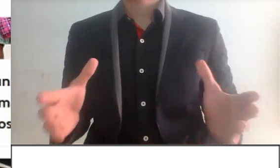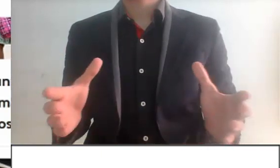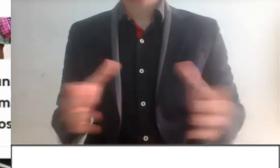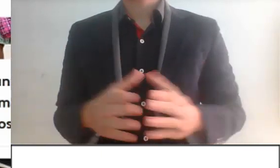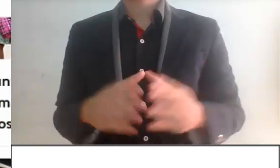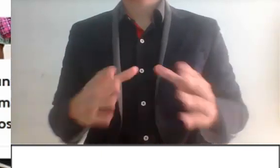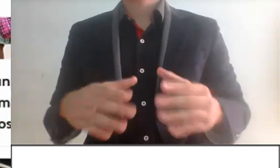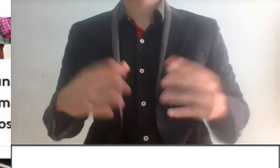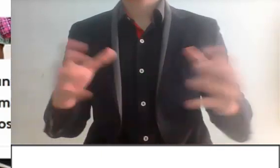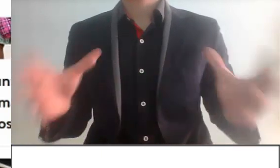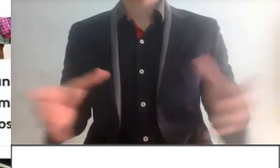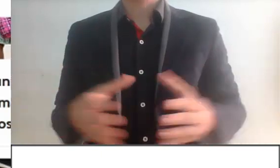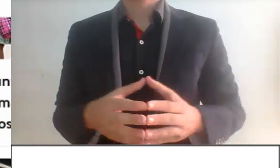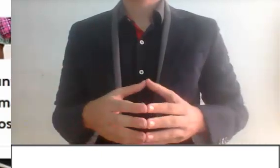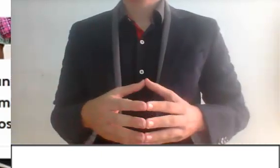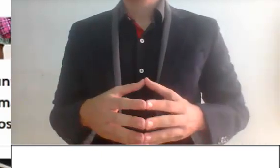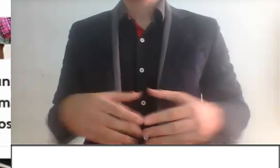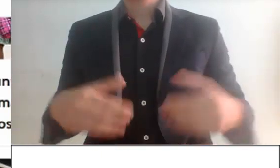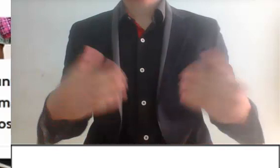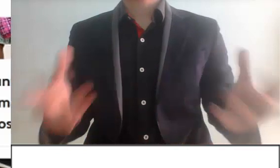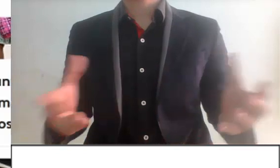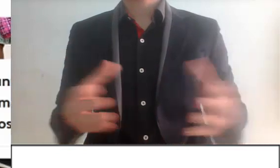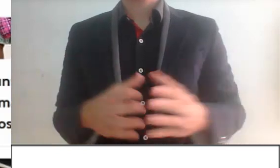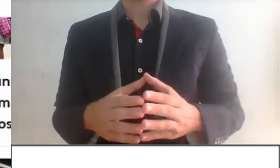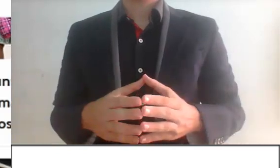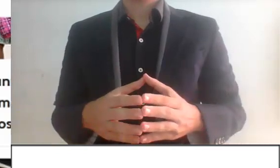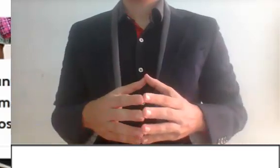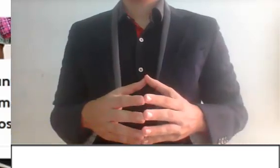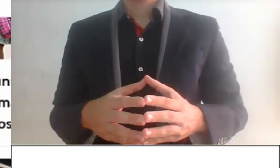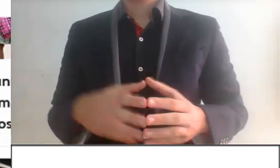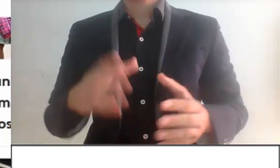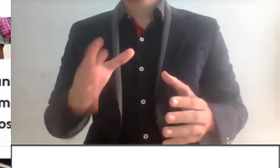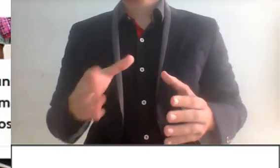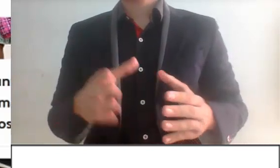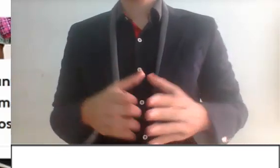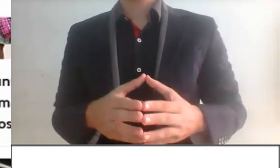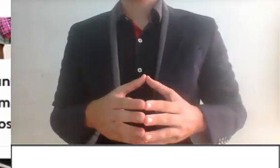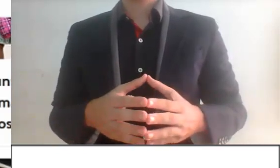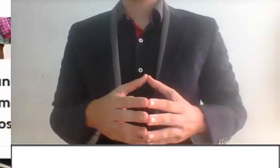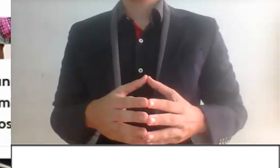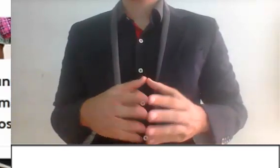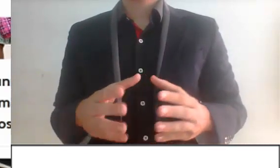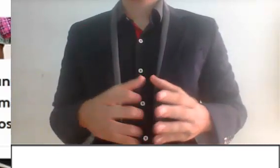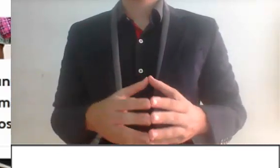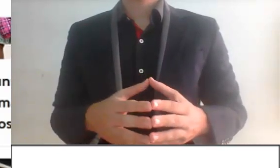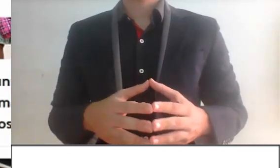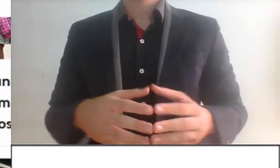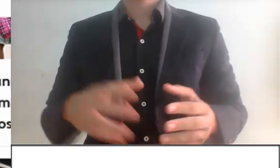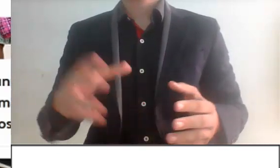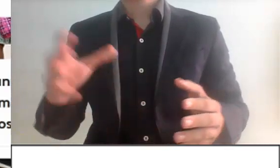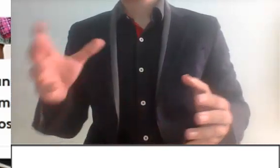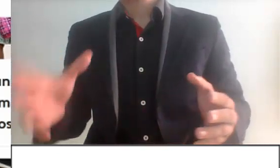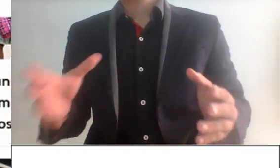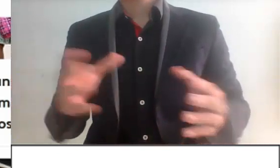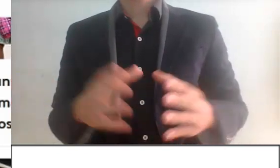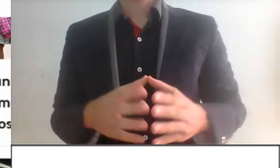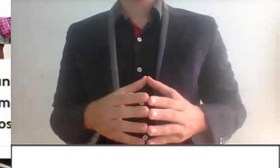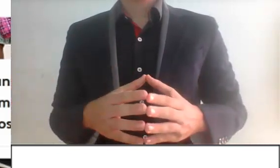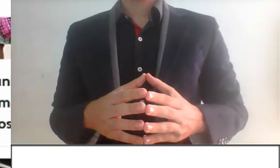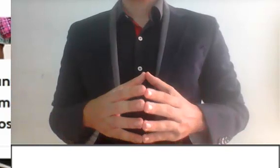vean la primera señal de un comunismo, socialismo, ¿qué creen que van a hacer? Si justamente para otro